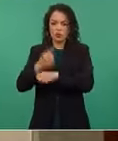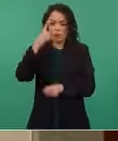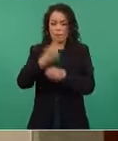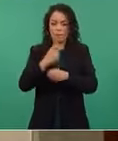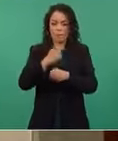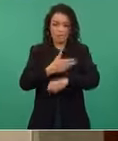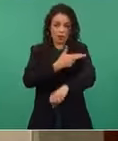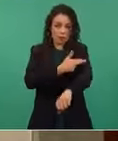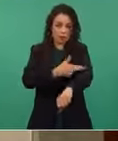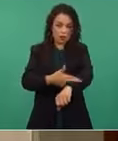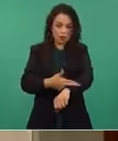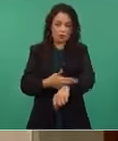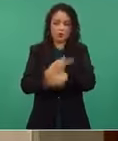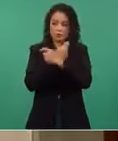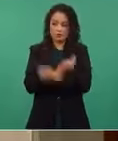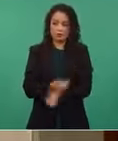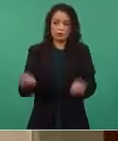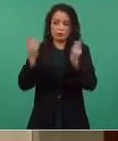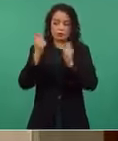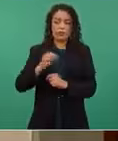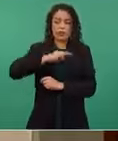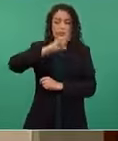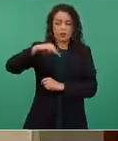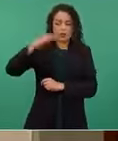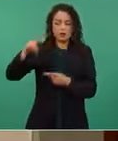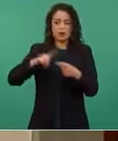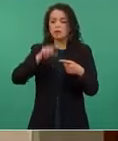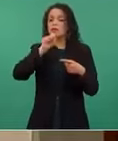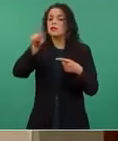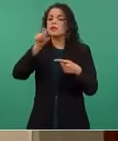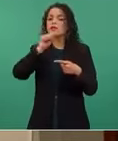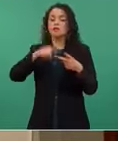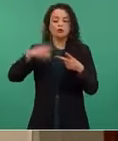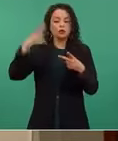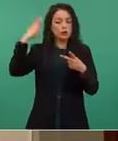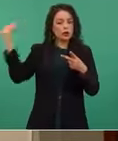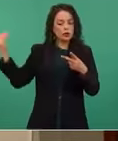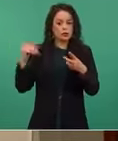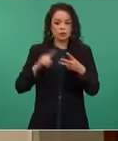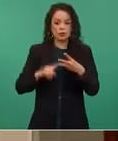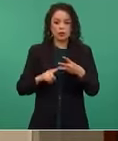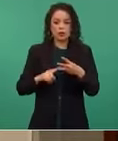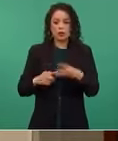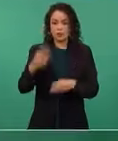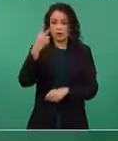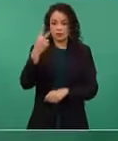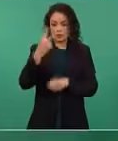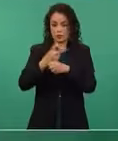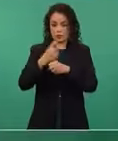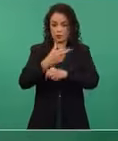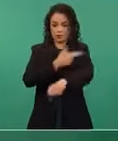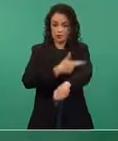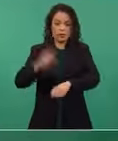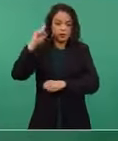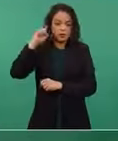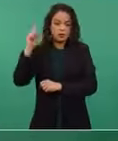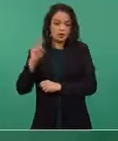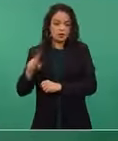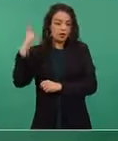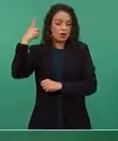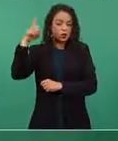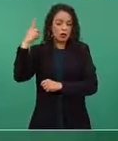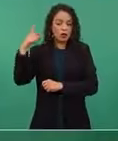se distribuyeron a Michoacán, Jalisco y Colima. A la dos, Zacatecas, Durango y Nayarit.